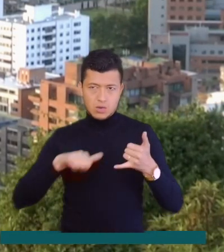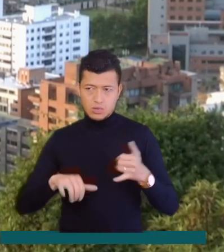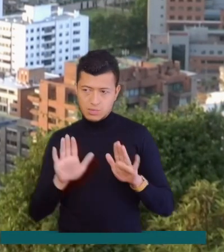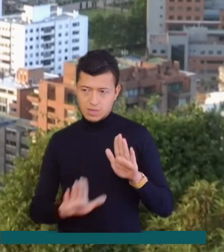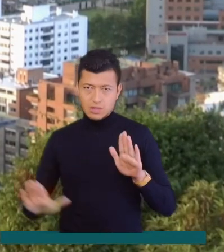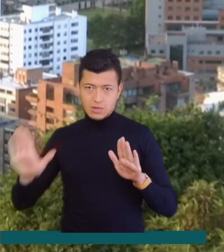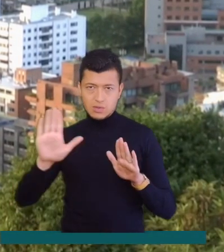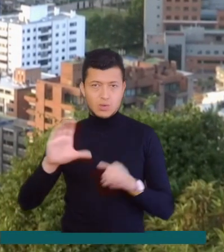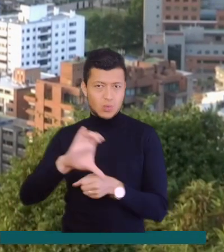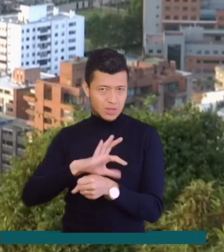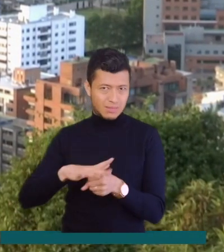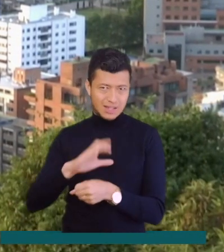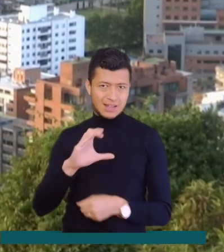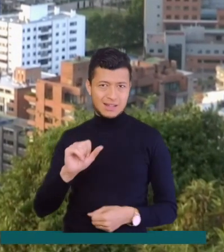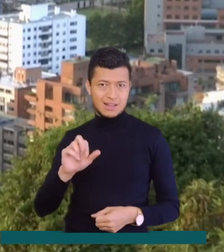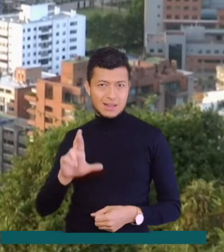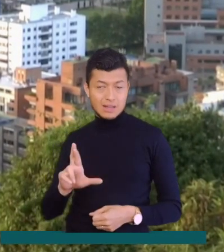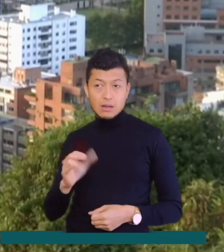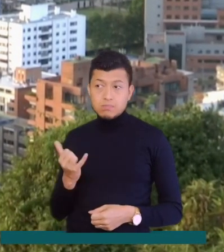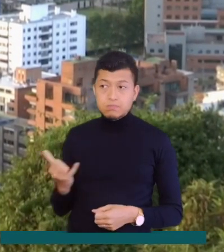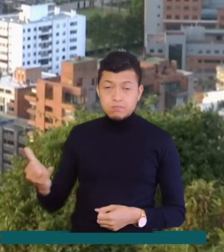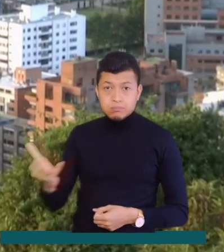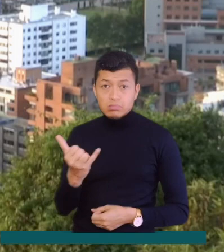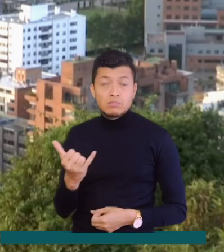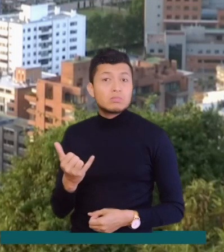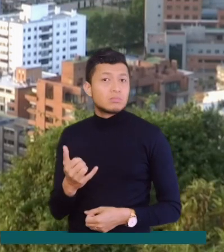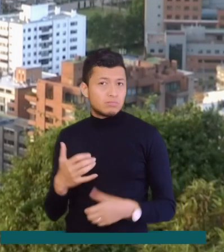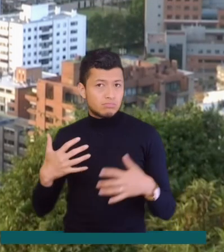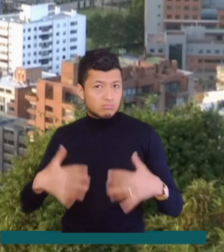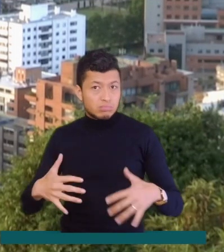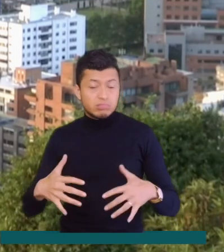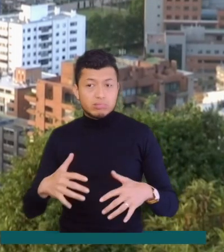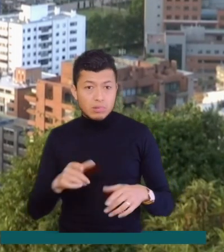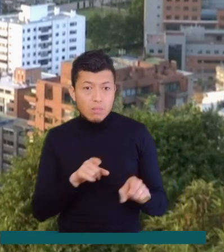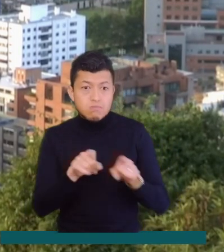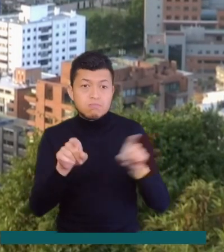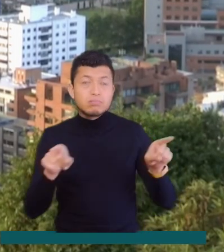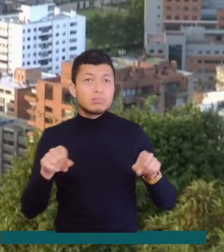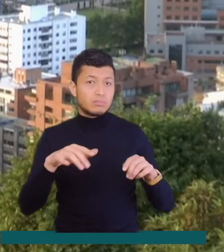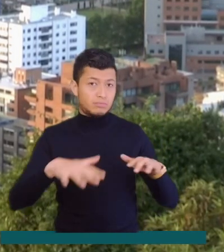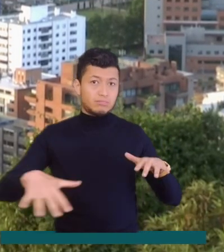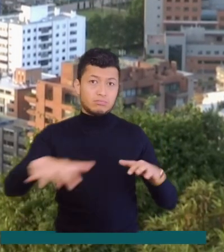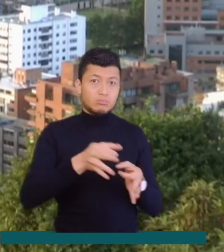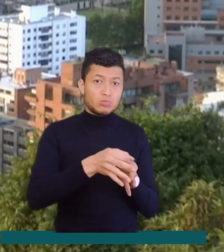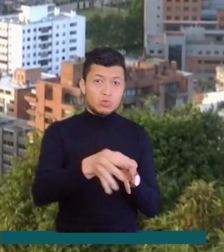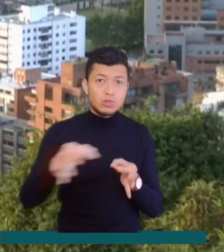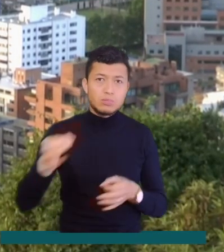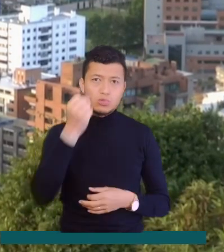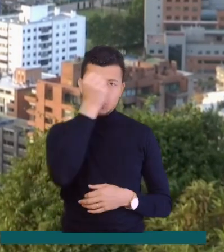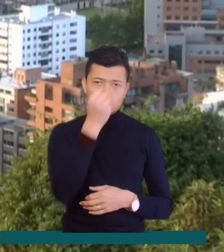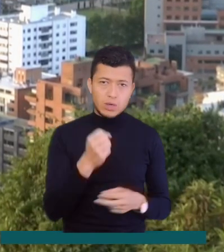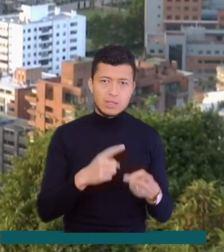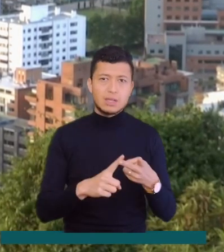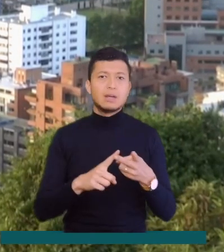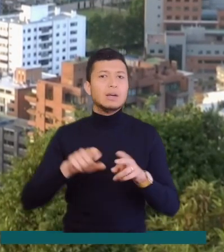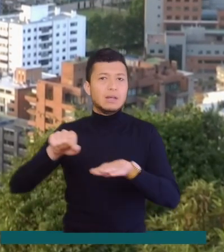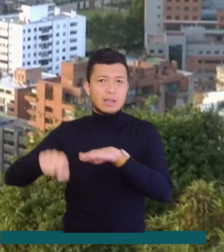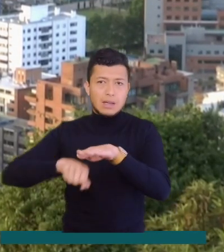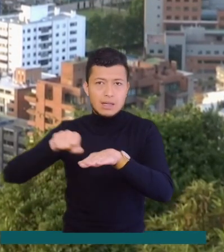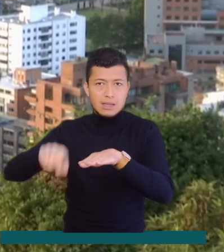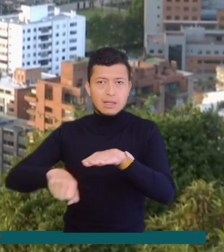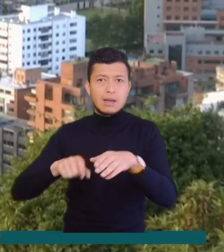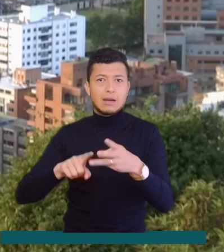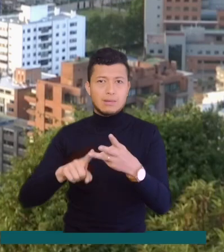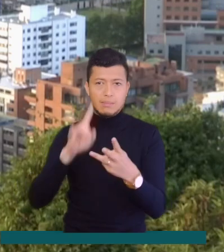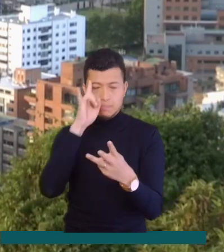Cundinamarca, los municipios de este departamento que registran aumento en sus niveles de material particulado son Soacha, Cajicá,